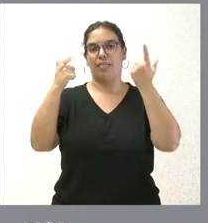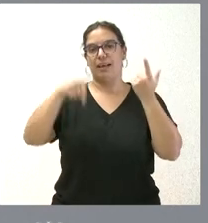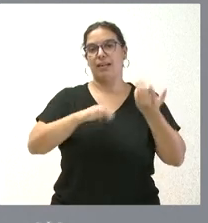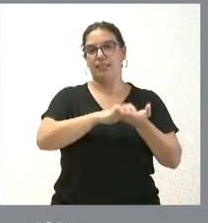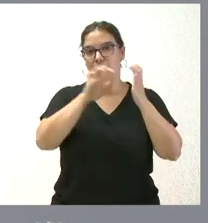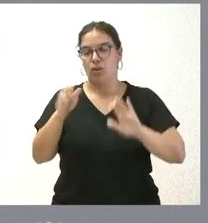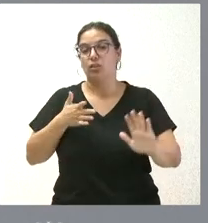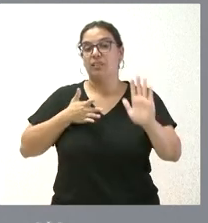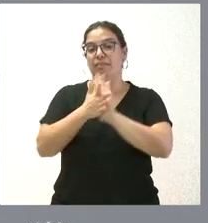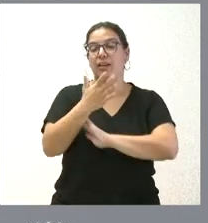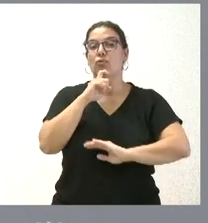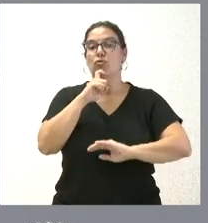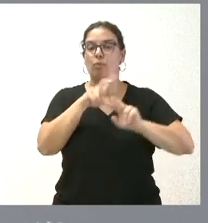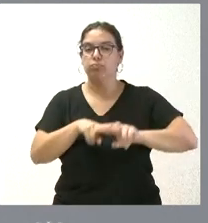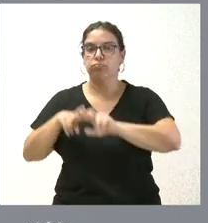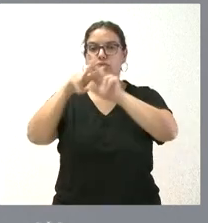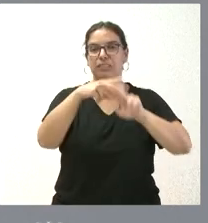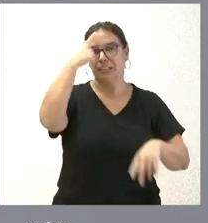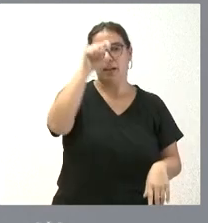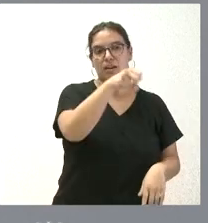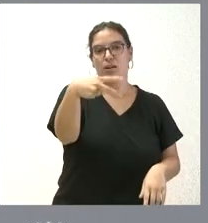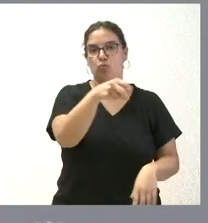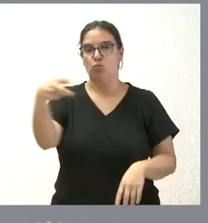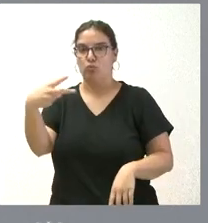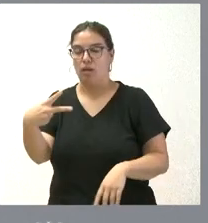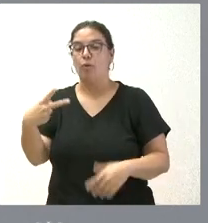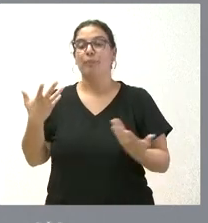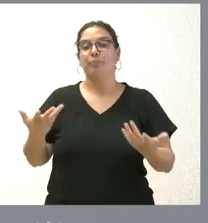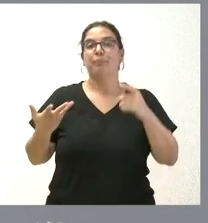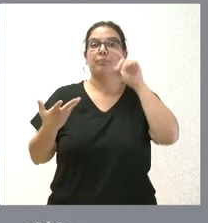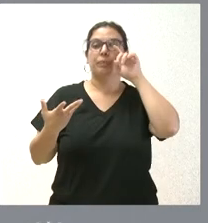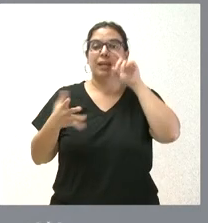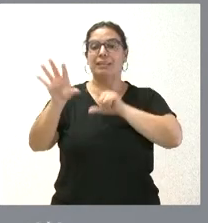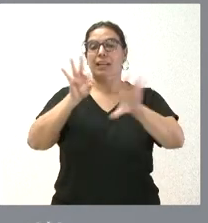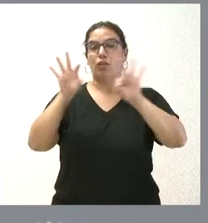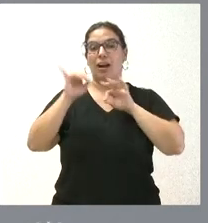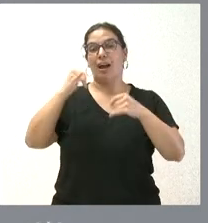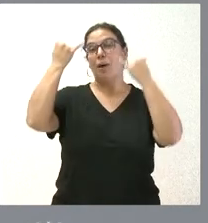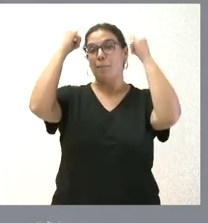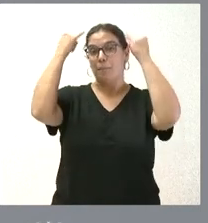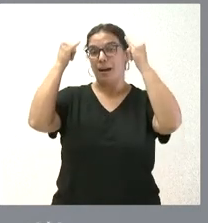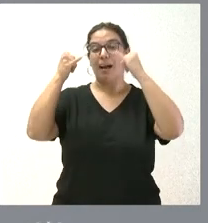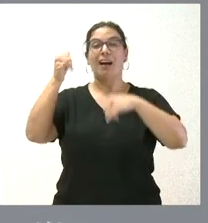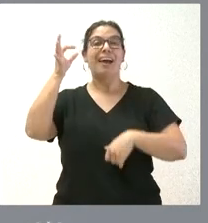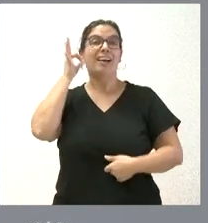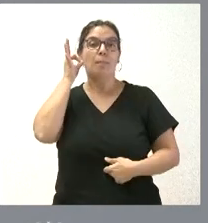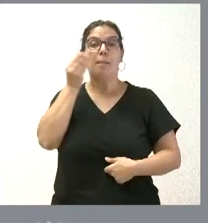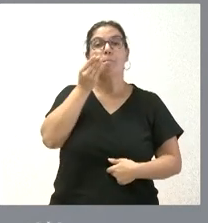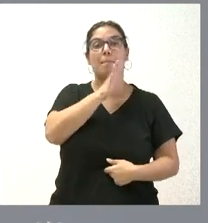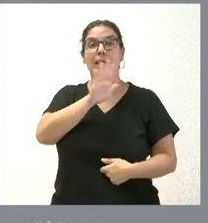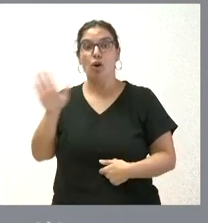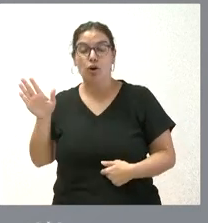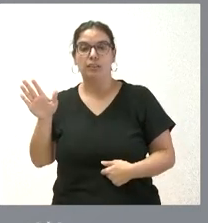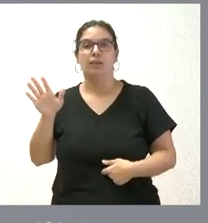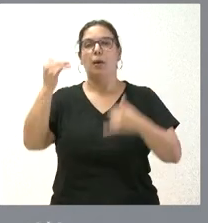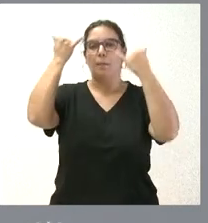el análisis de los rendimientos lecheros, se seccionarán las mejores hembras reproductoras de las razas puras de bovino, ovino